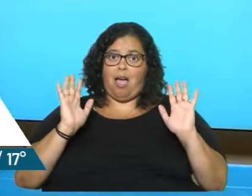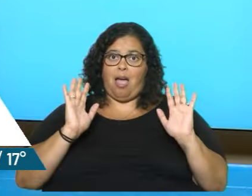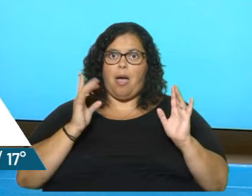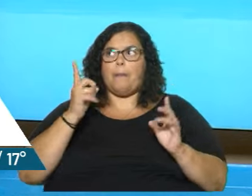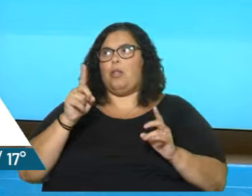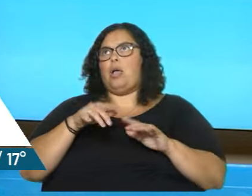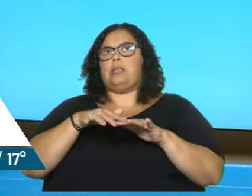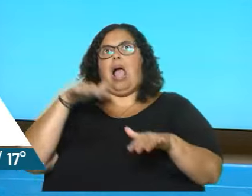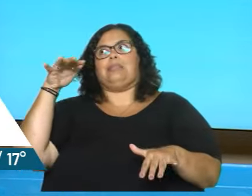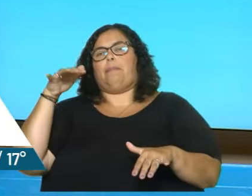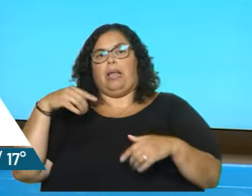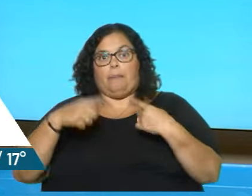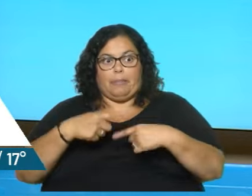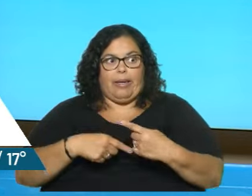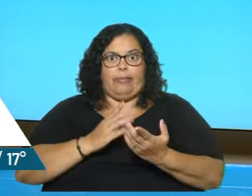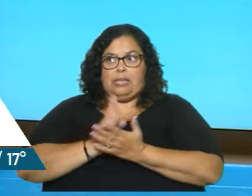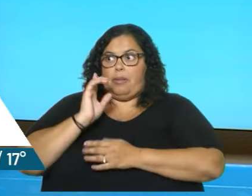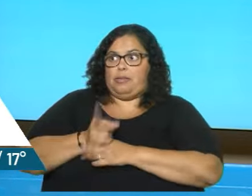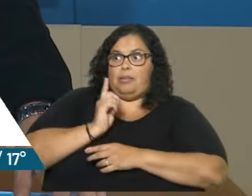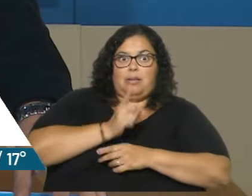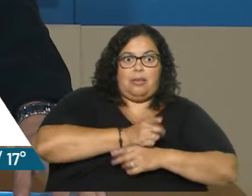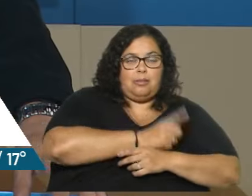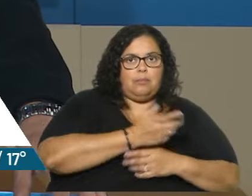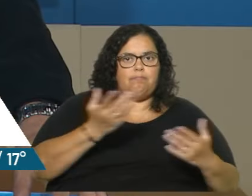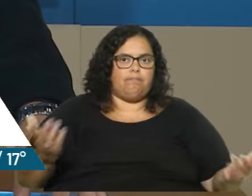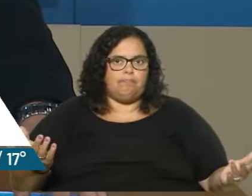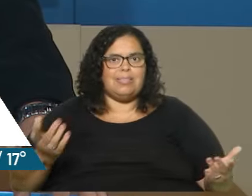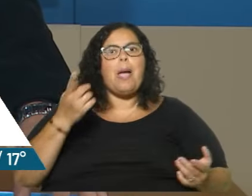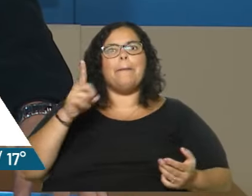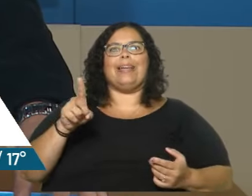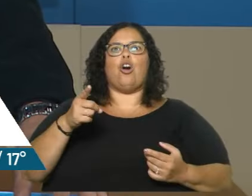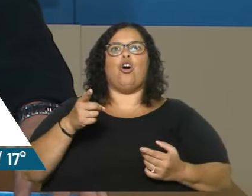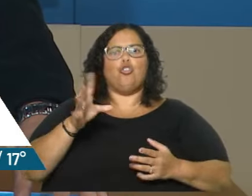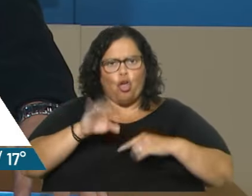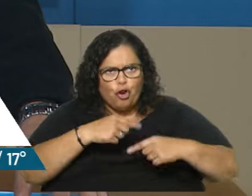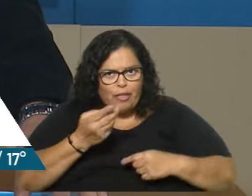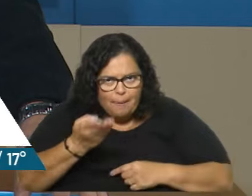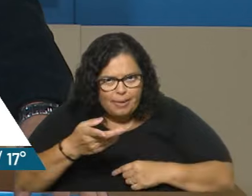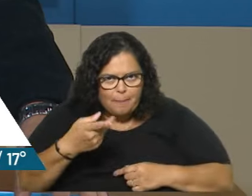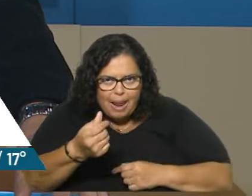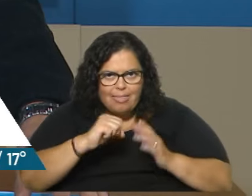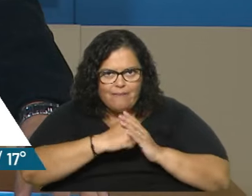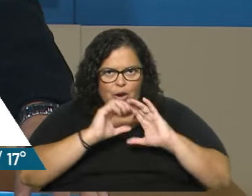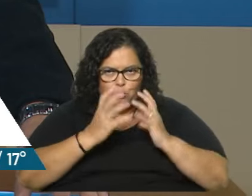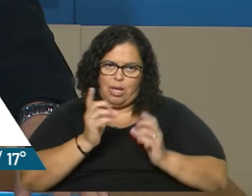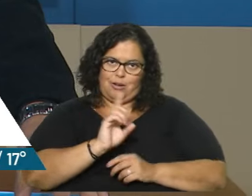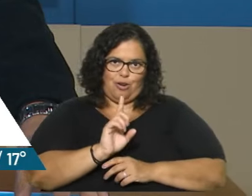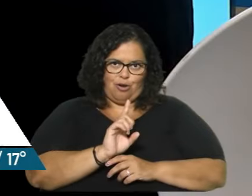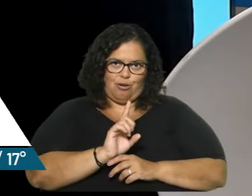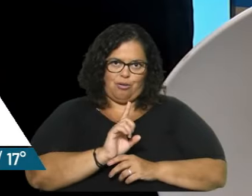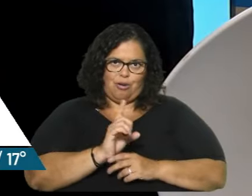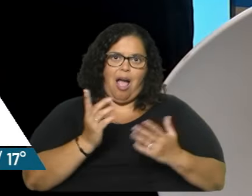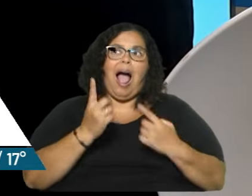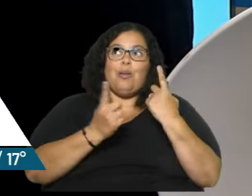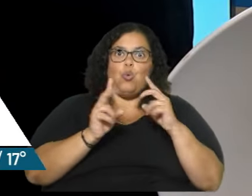permanente, entonces, para decidir las cosas? Tampoco creo que me estén pidiendo dinero continuamente, ¿no? Me imagino. O sea, para algunos